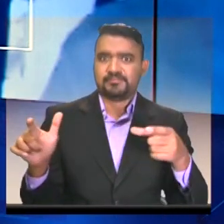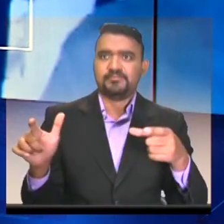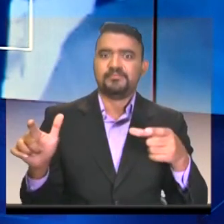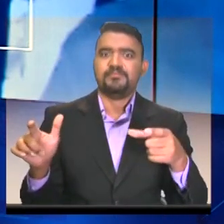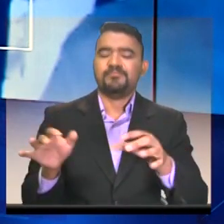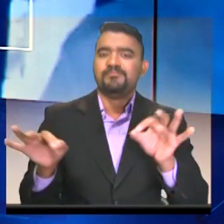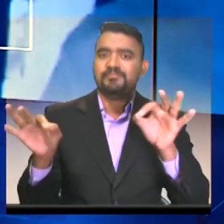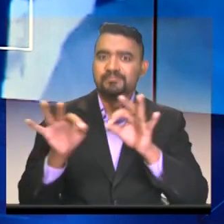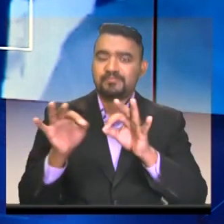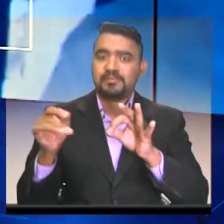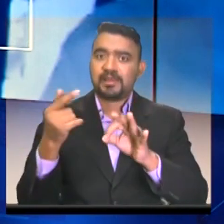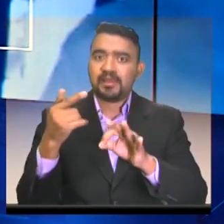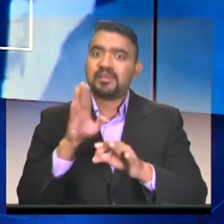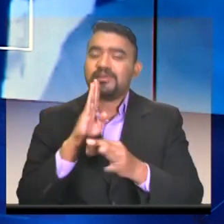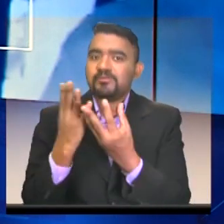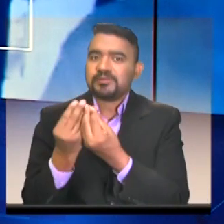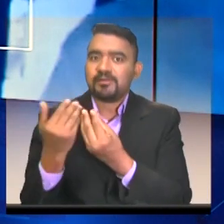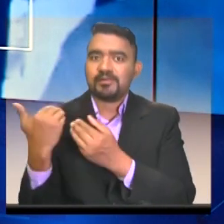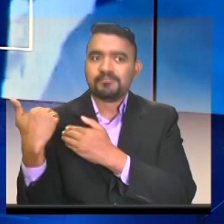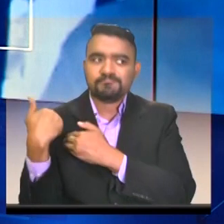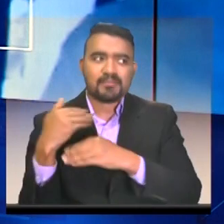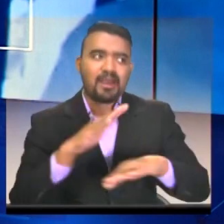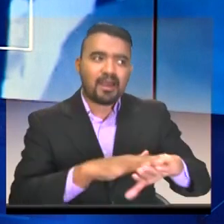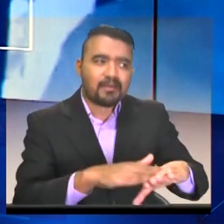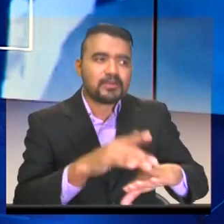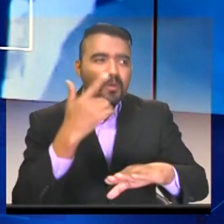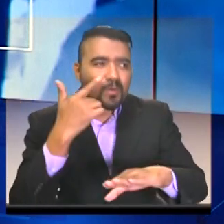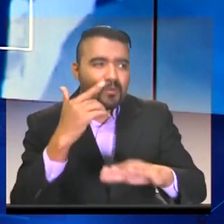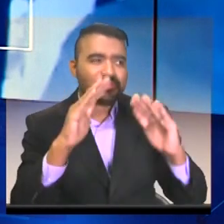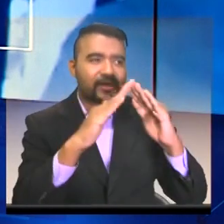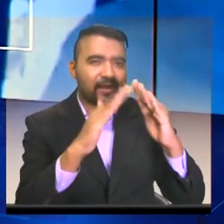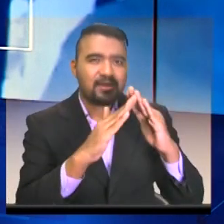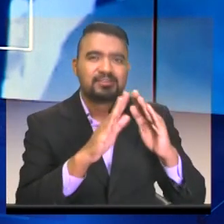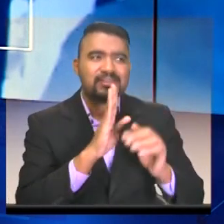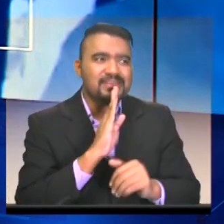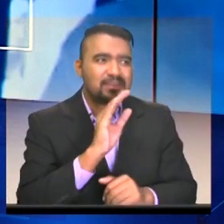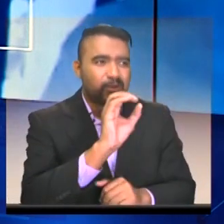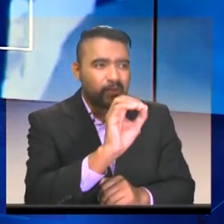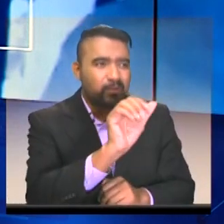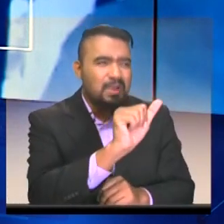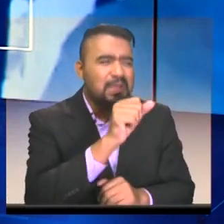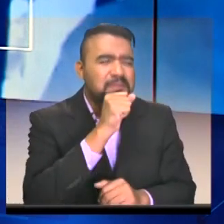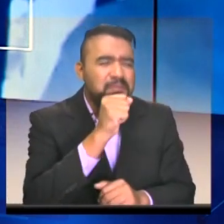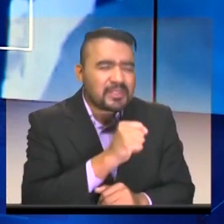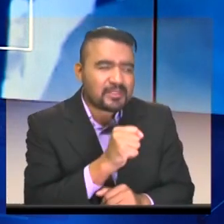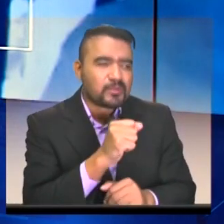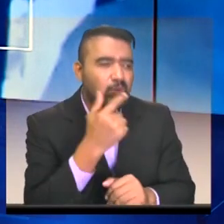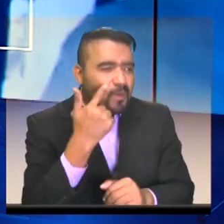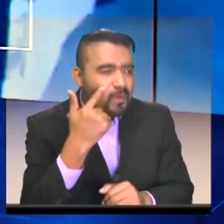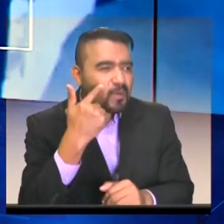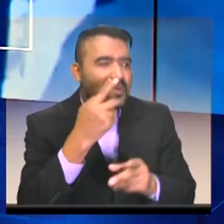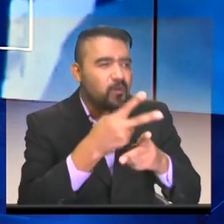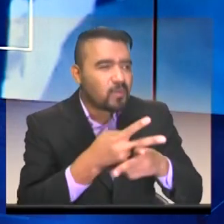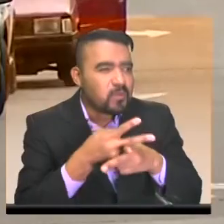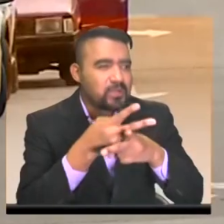a los adultos mayores en las casas. Esta población tiene la mayor tasa de mortalidad por COVID-19.